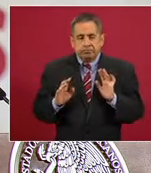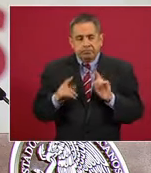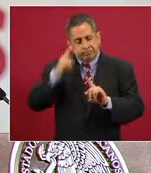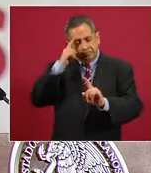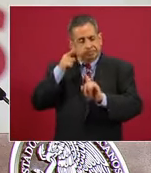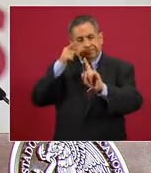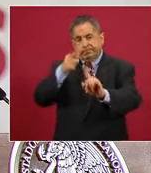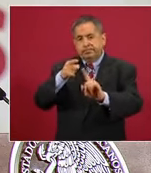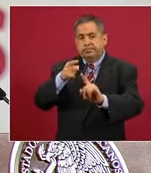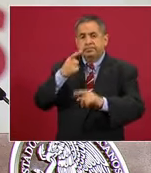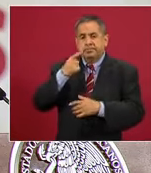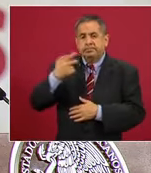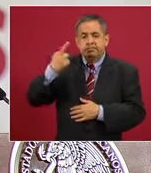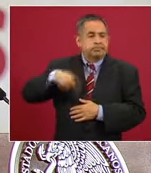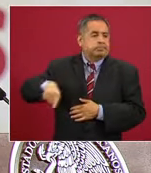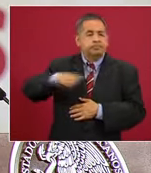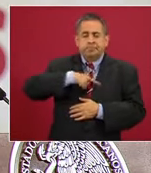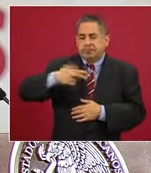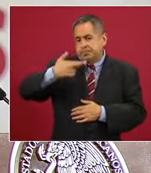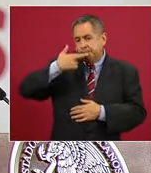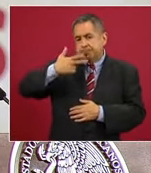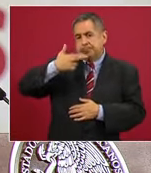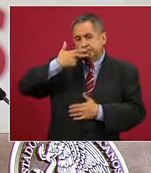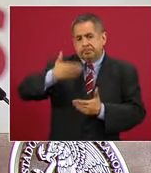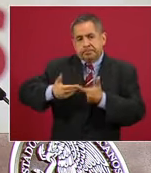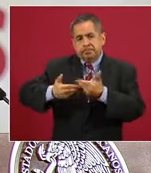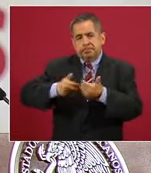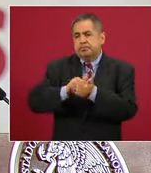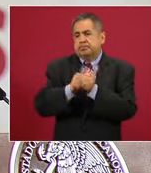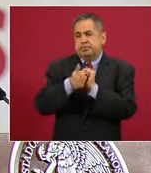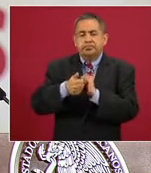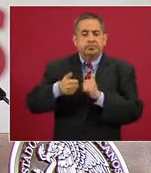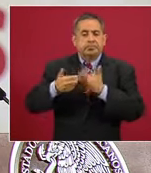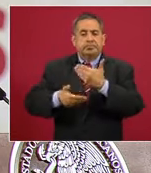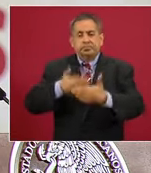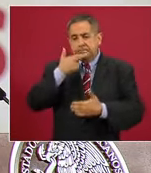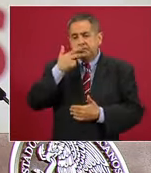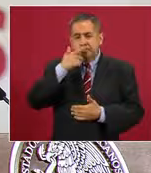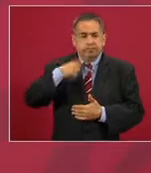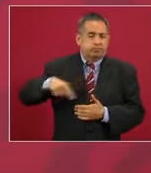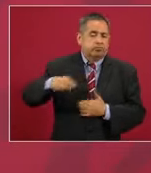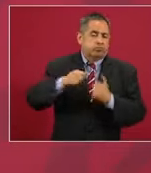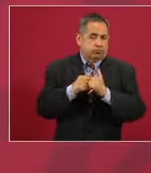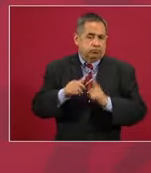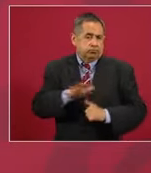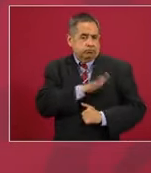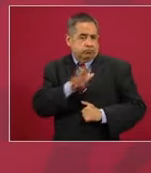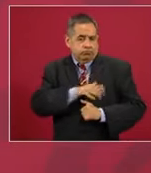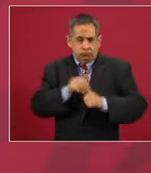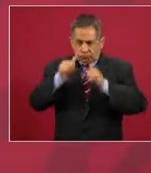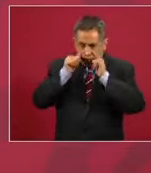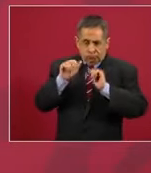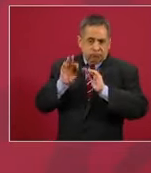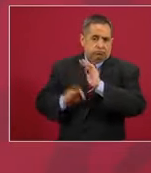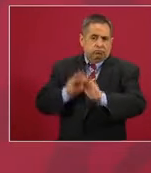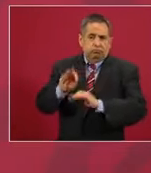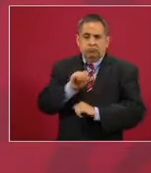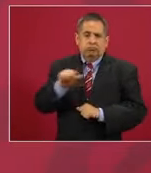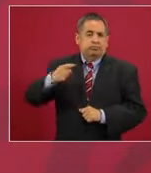propósito de mejorar la calidad de la atención